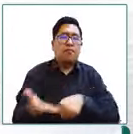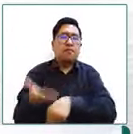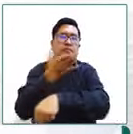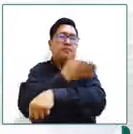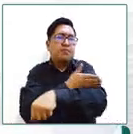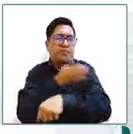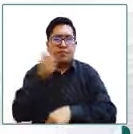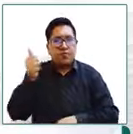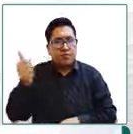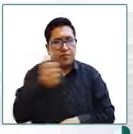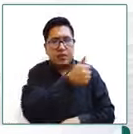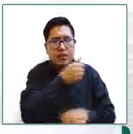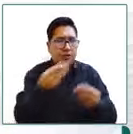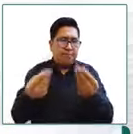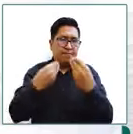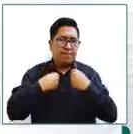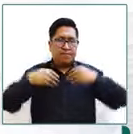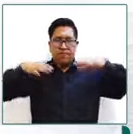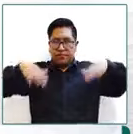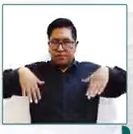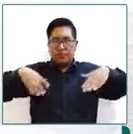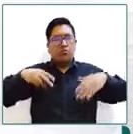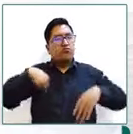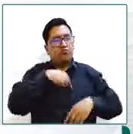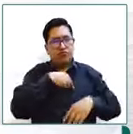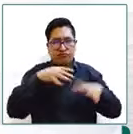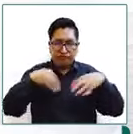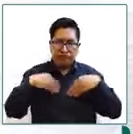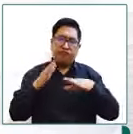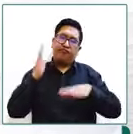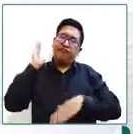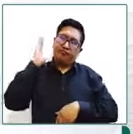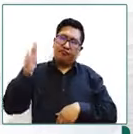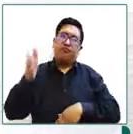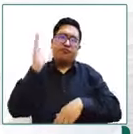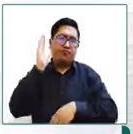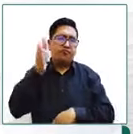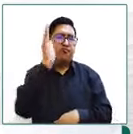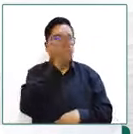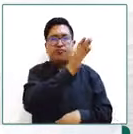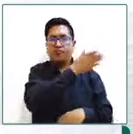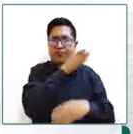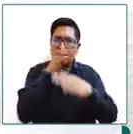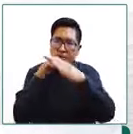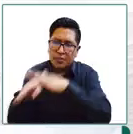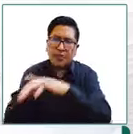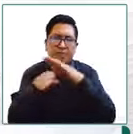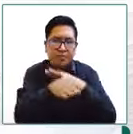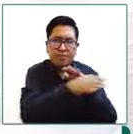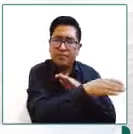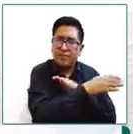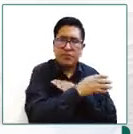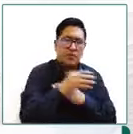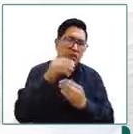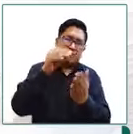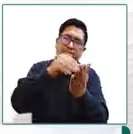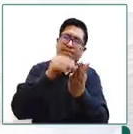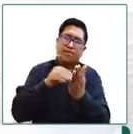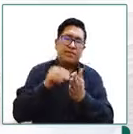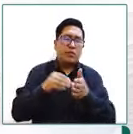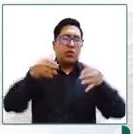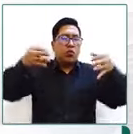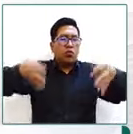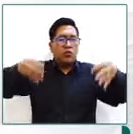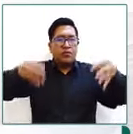no han podido proveer a los requerimientos de informe entonces la defensoría se ha visto en la necesidad de hacer verificaciones